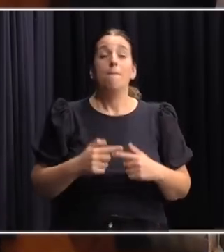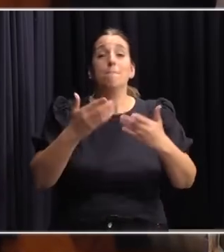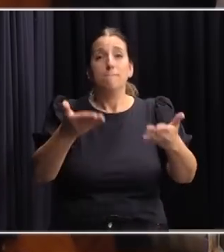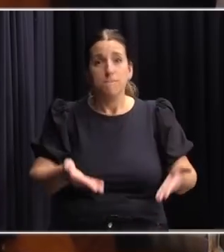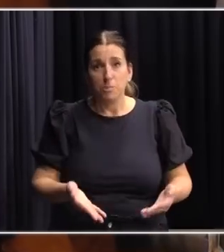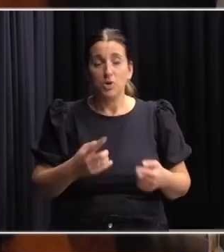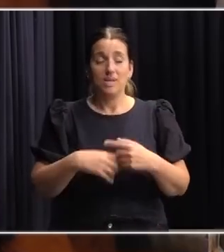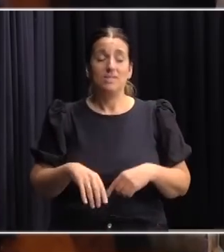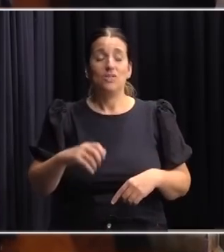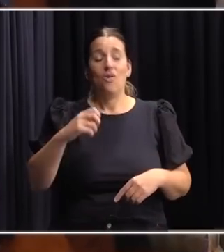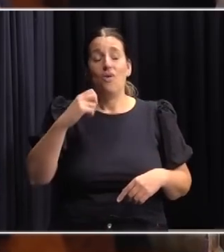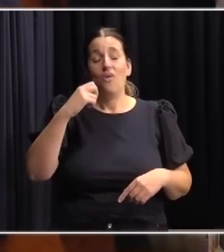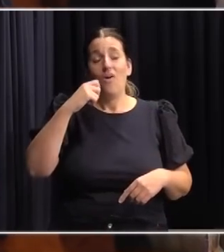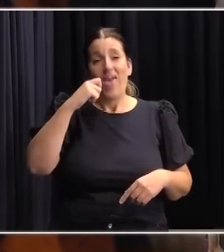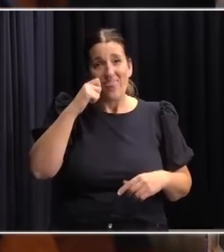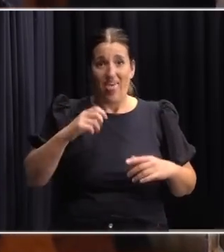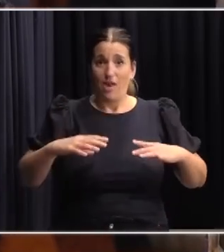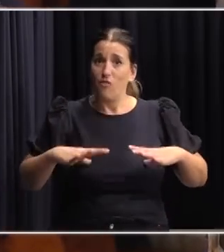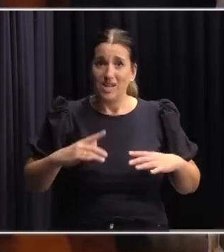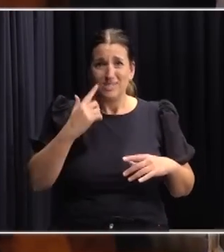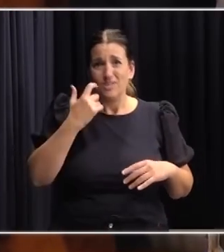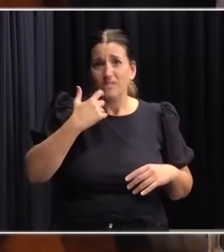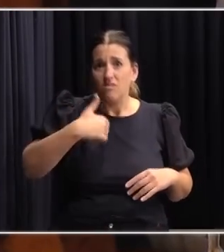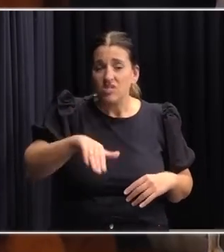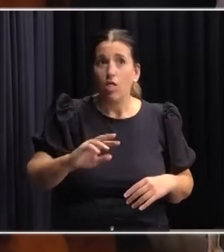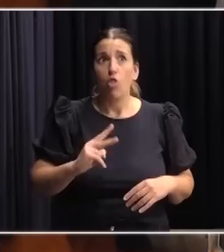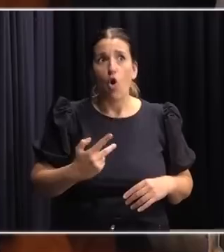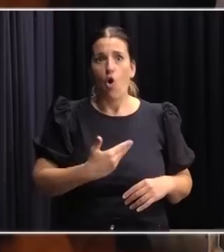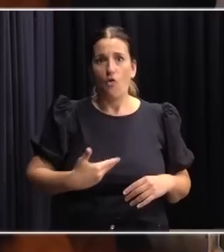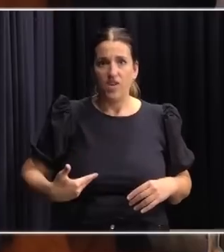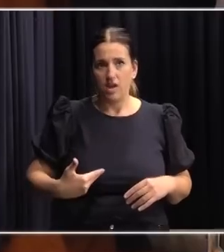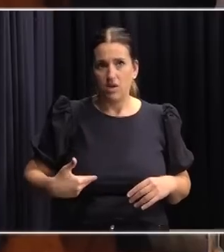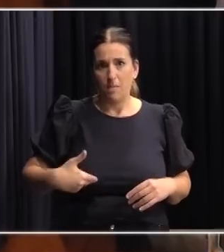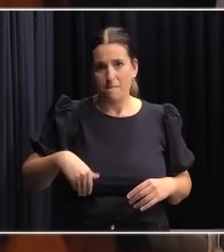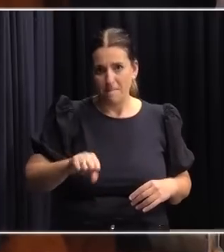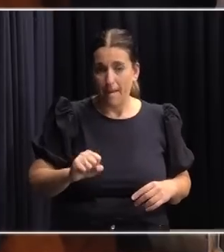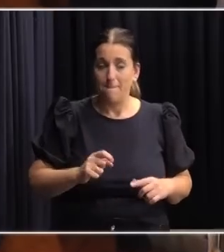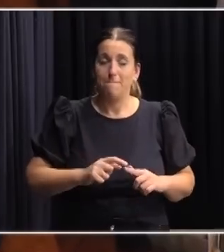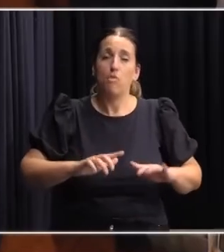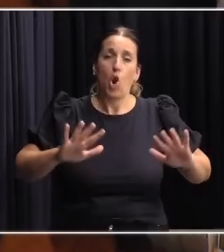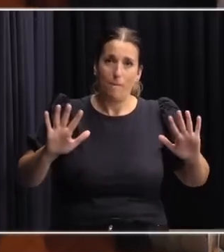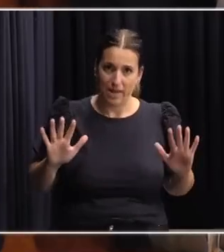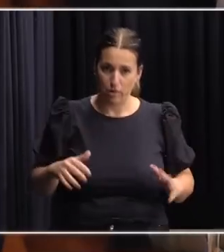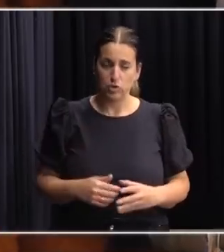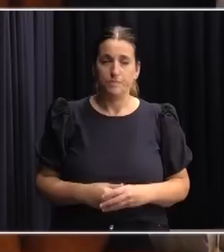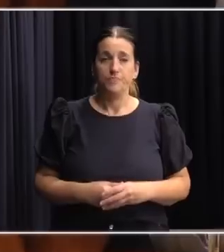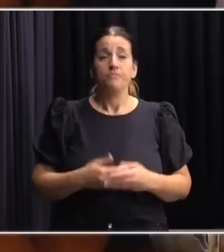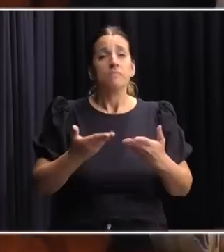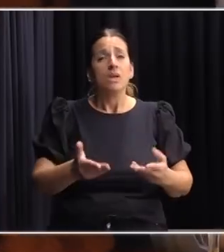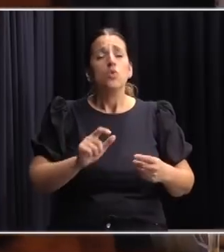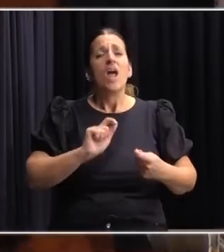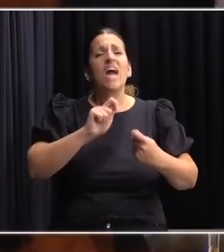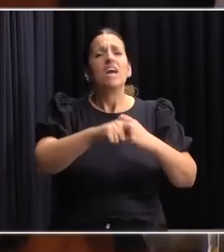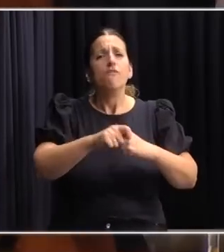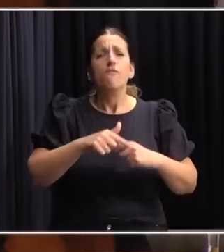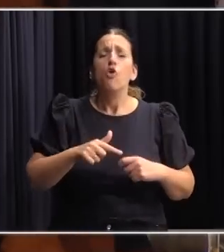de la edad de jubilación no se van a ver en los próximos dos gobiernos, por lo menos. Es una reforma de la